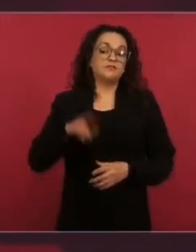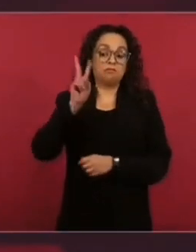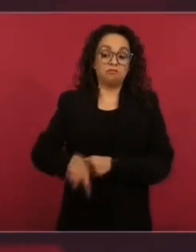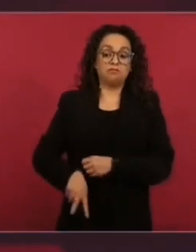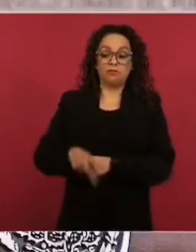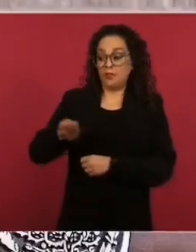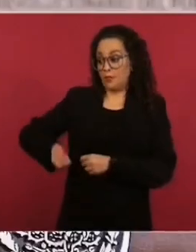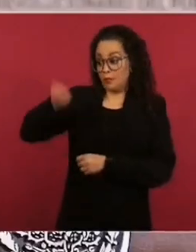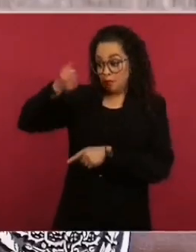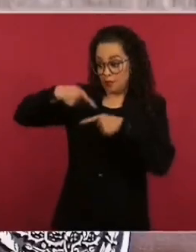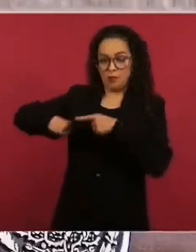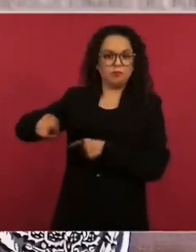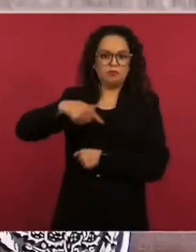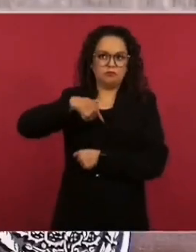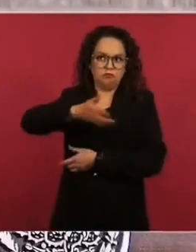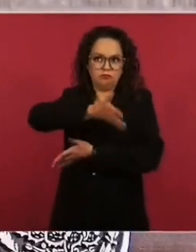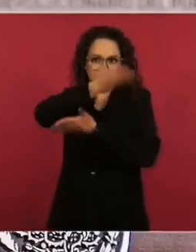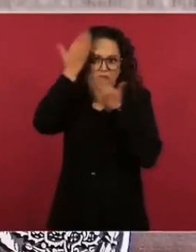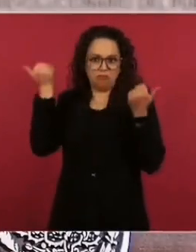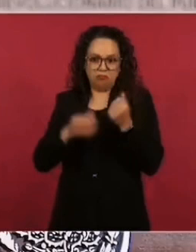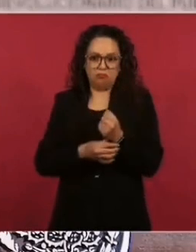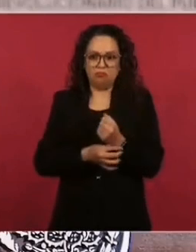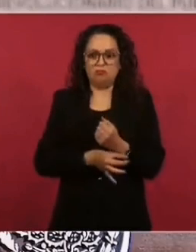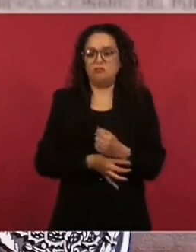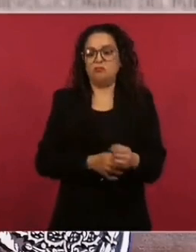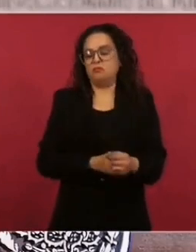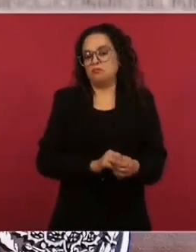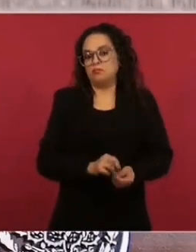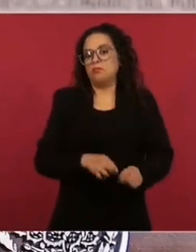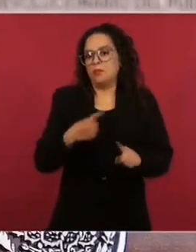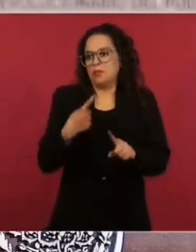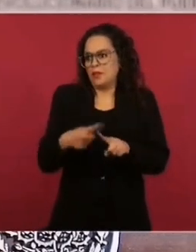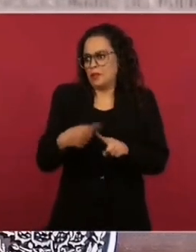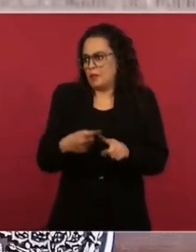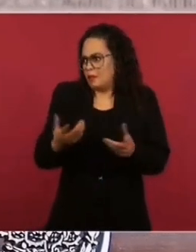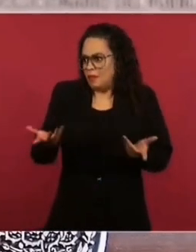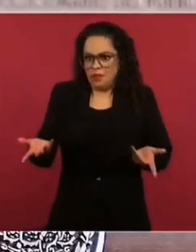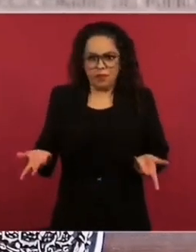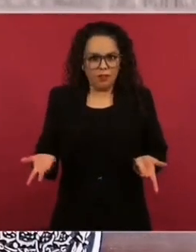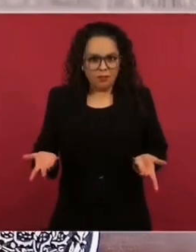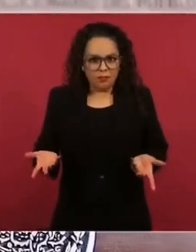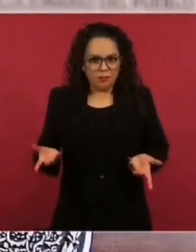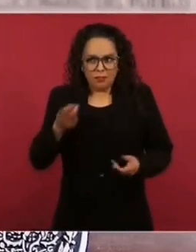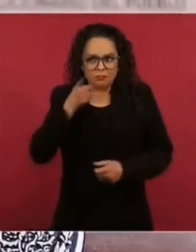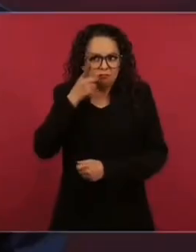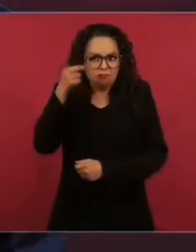de que estaba refugiado en Cuba,